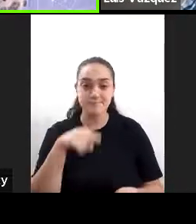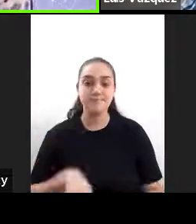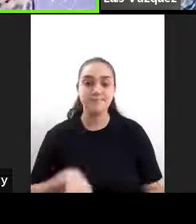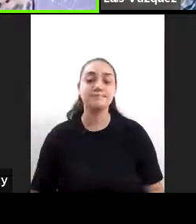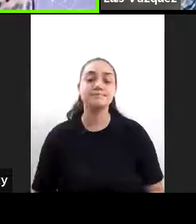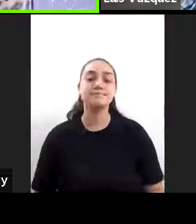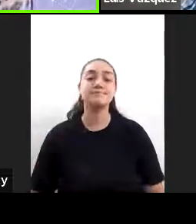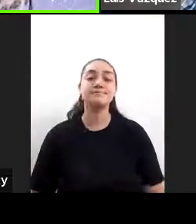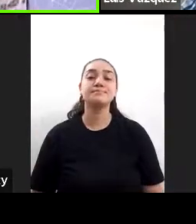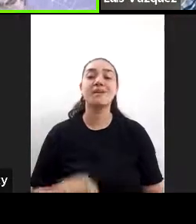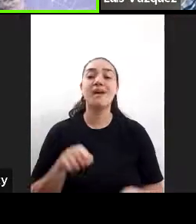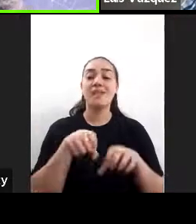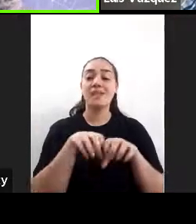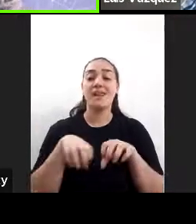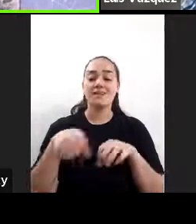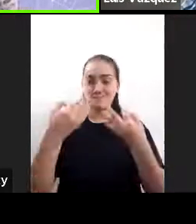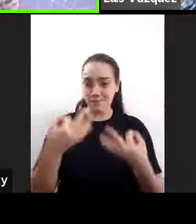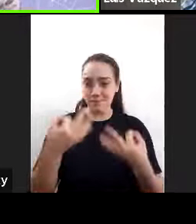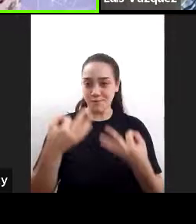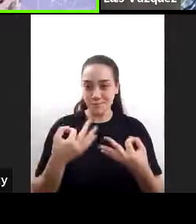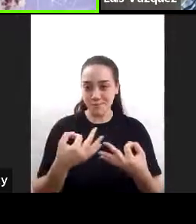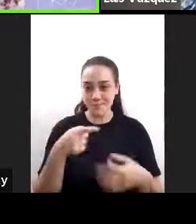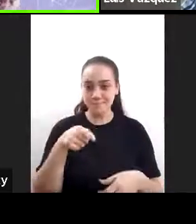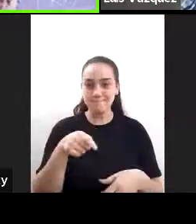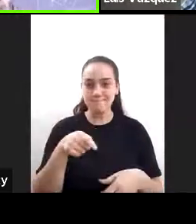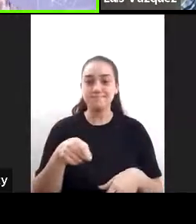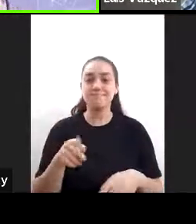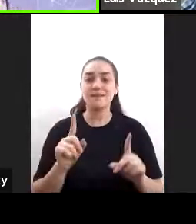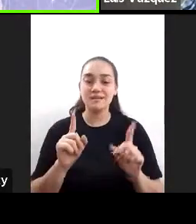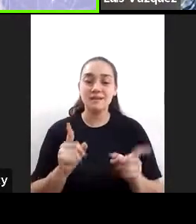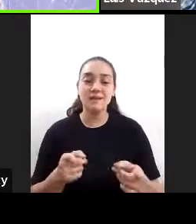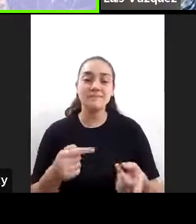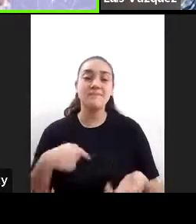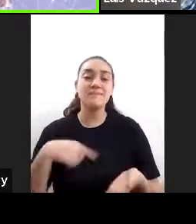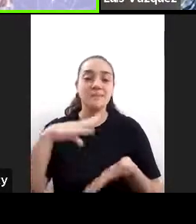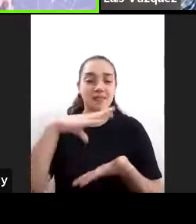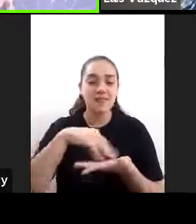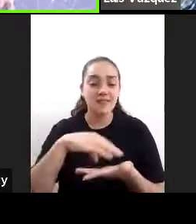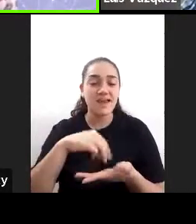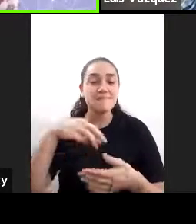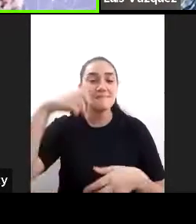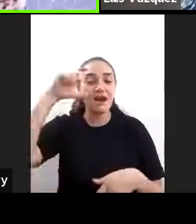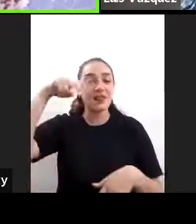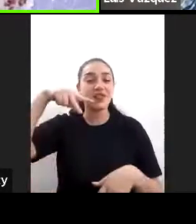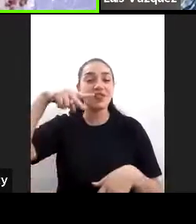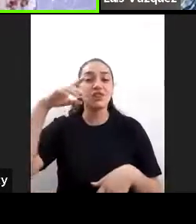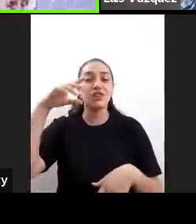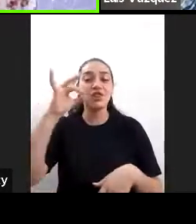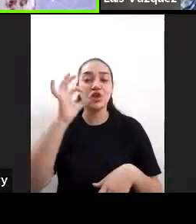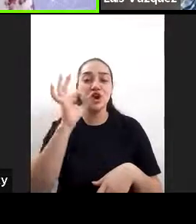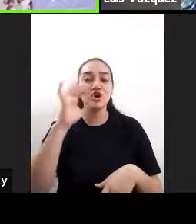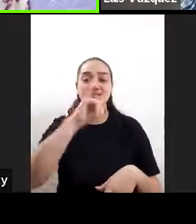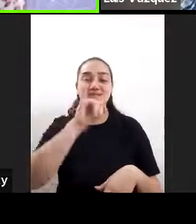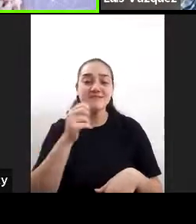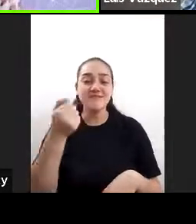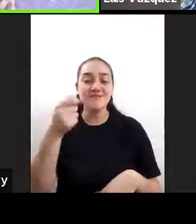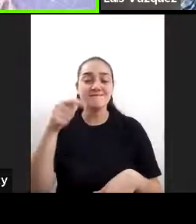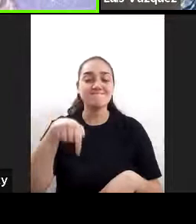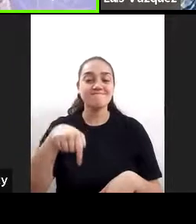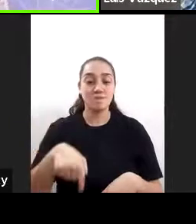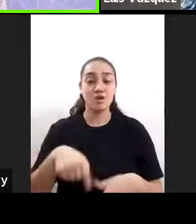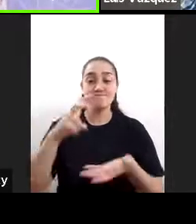y también tuvimos un panel buenísimo de mi tierra natal en Mendoza que estuvo fantástico y hoy vamos a tener Salta